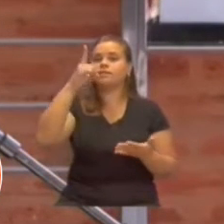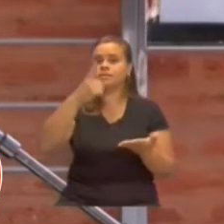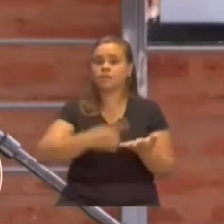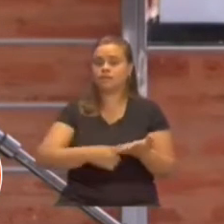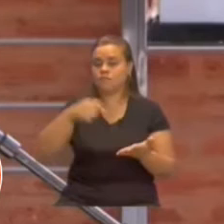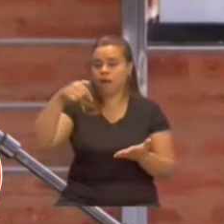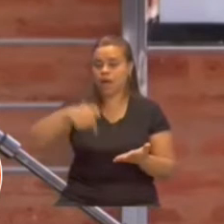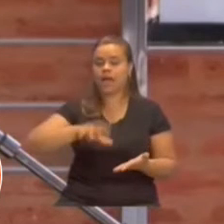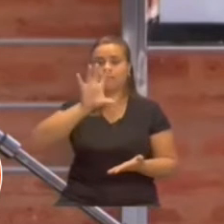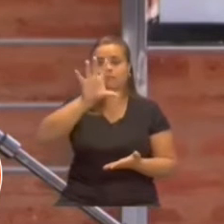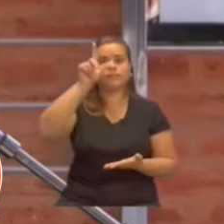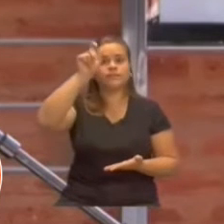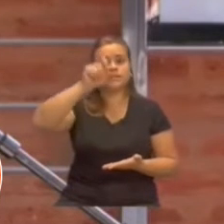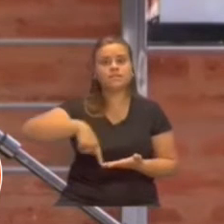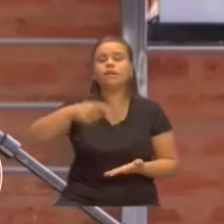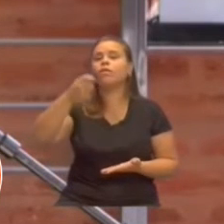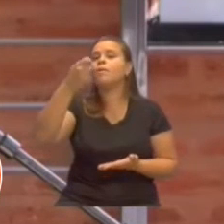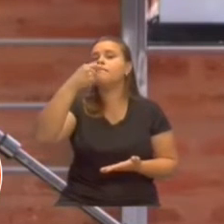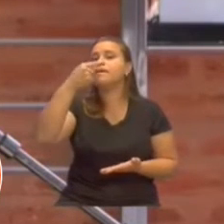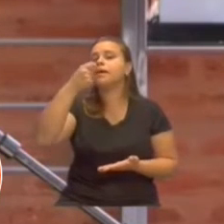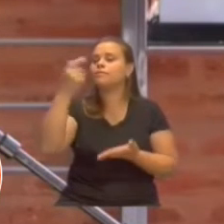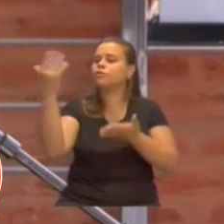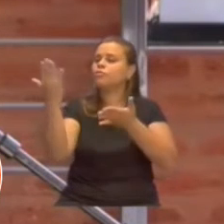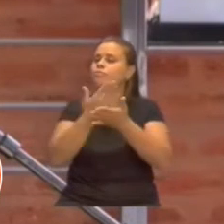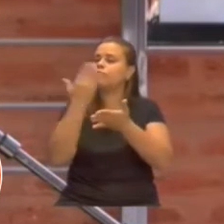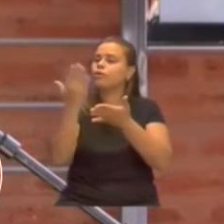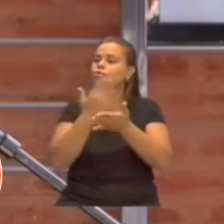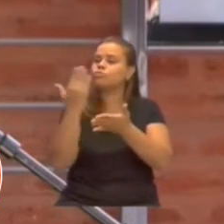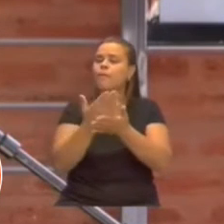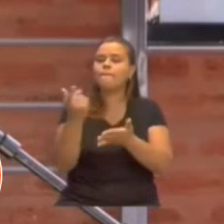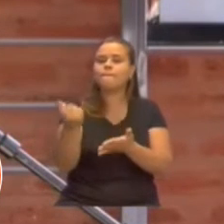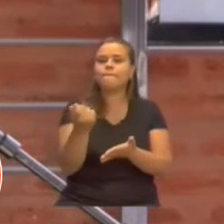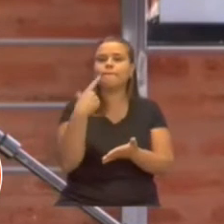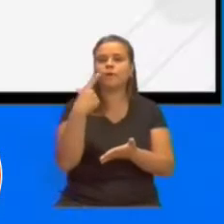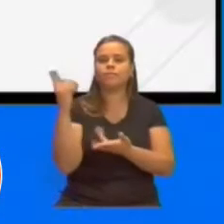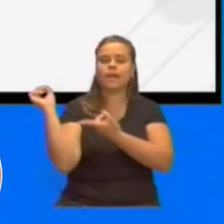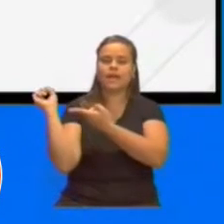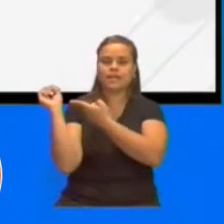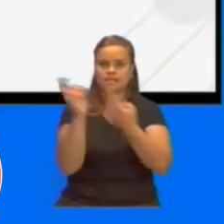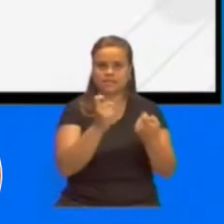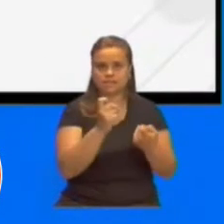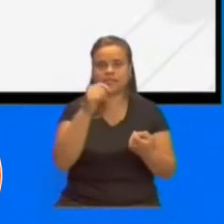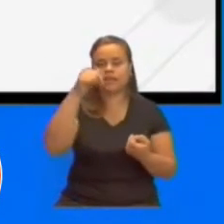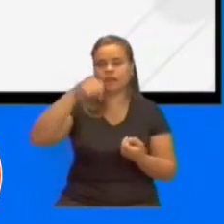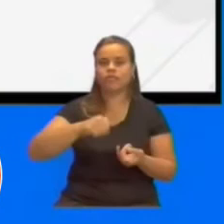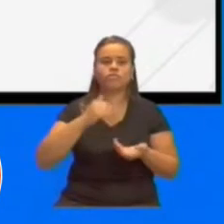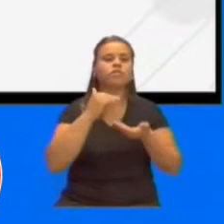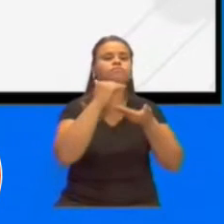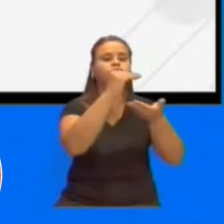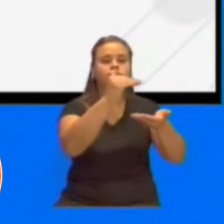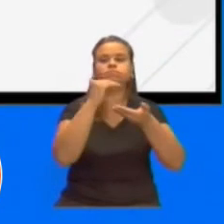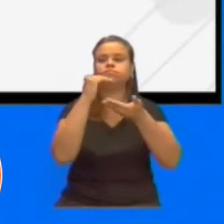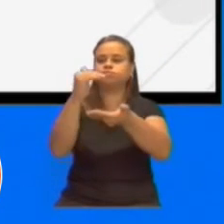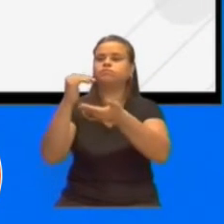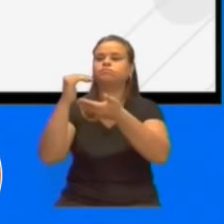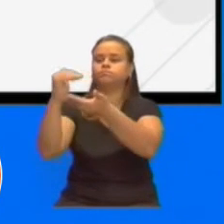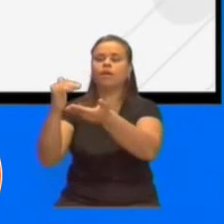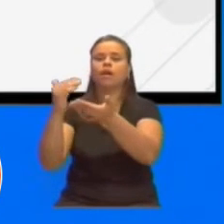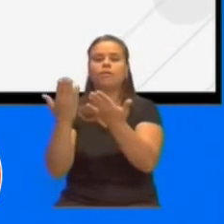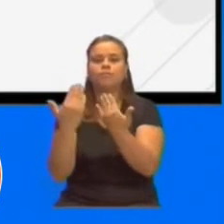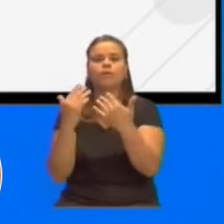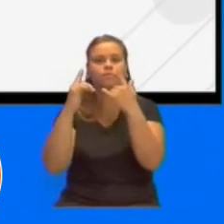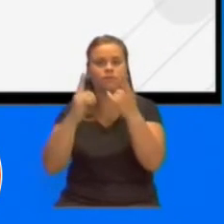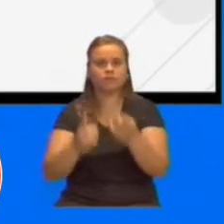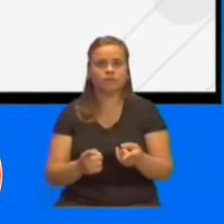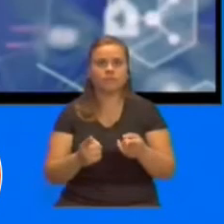y también tomamos la decisión de garantizar una estrategia de abastecimiento de una manera racional. Para lo cual, y al mismo